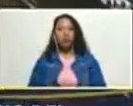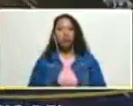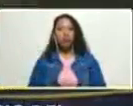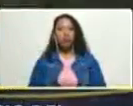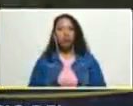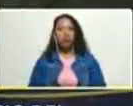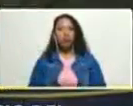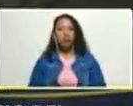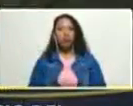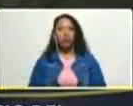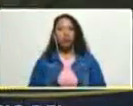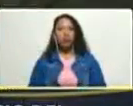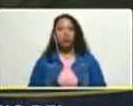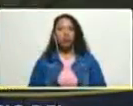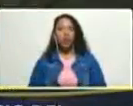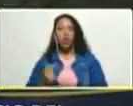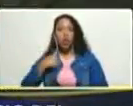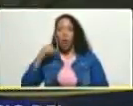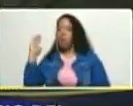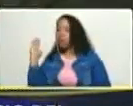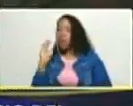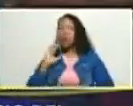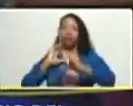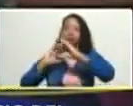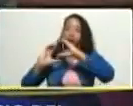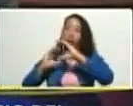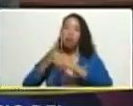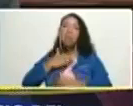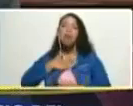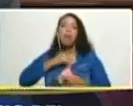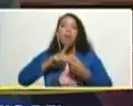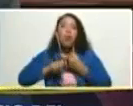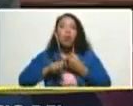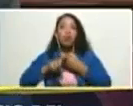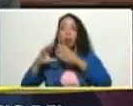que lo venía conversando ahora con Cilia mi esposa